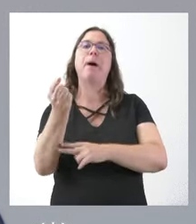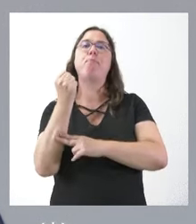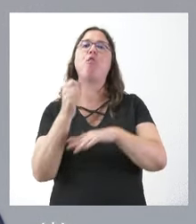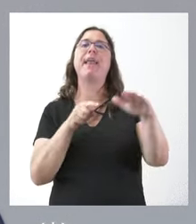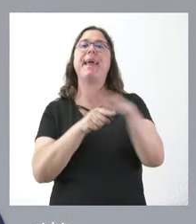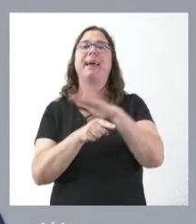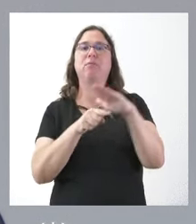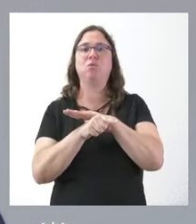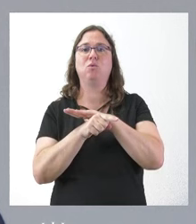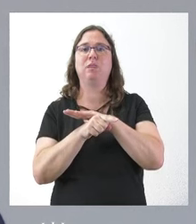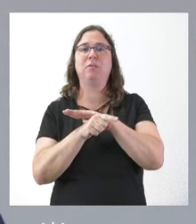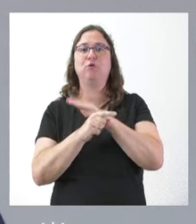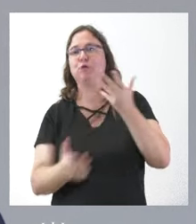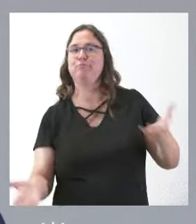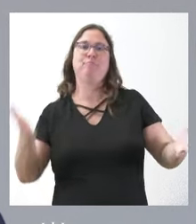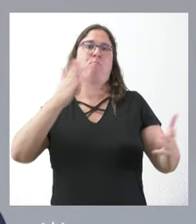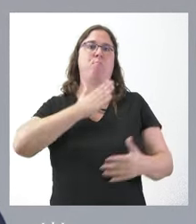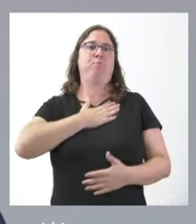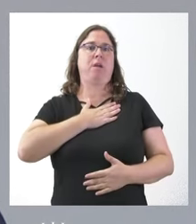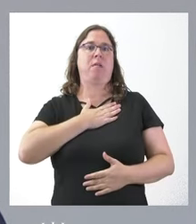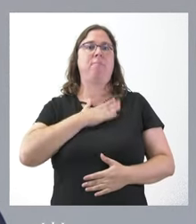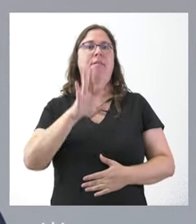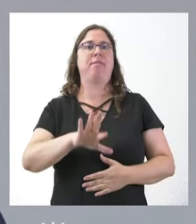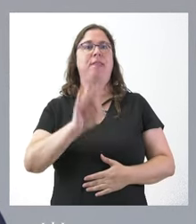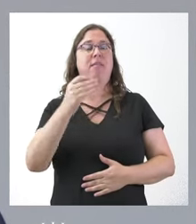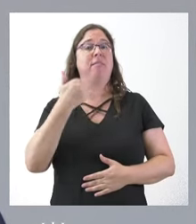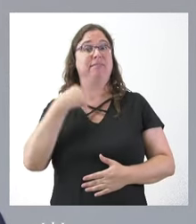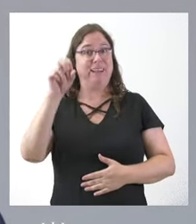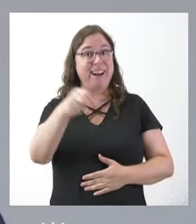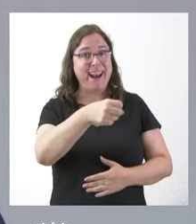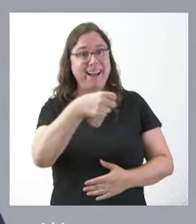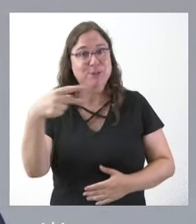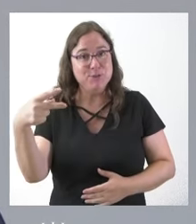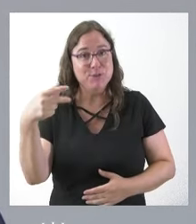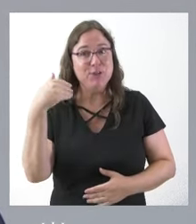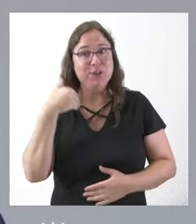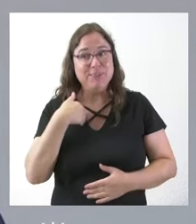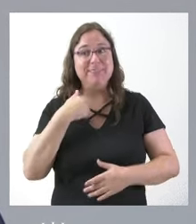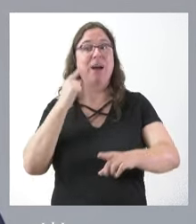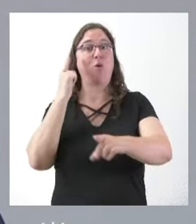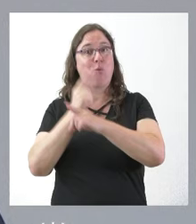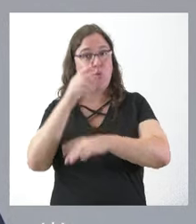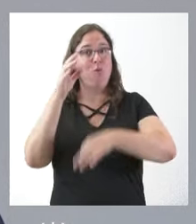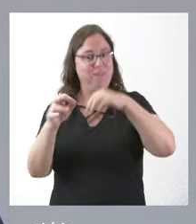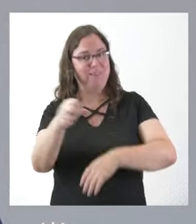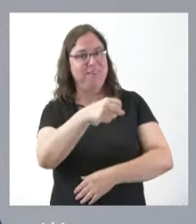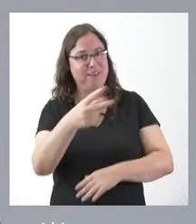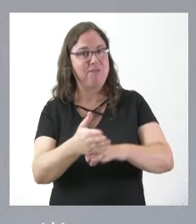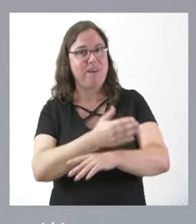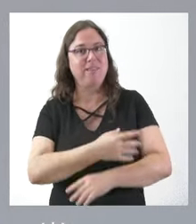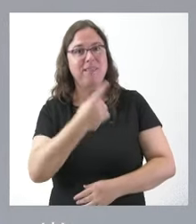se arrogue la facultad de decir ya cuál es el resultado del recurso jurisdiccional que puedan poner,